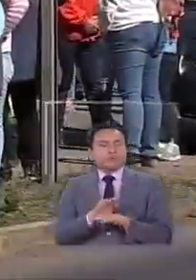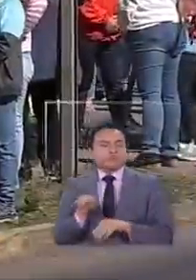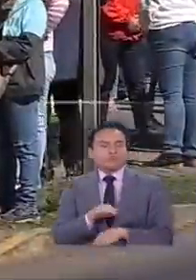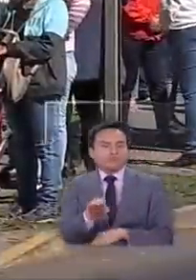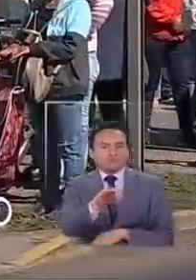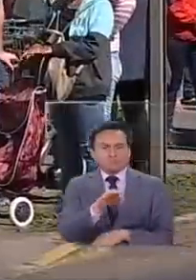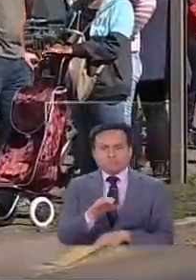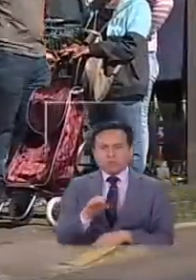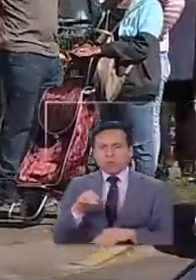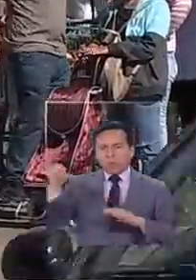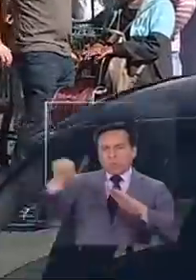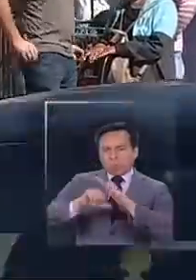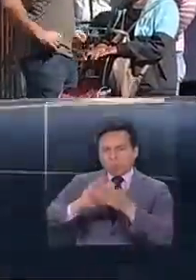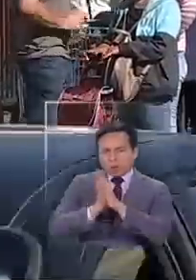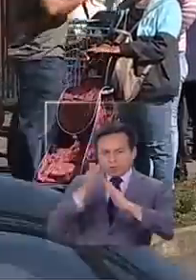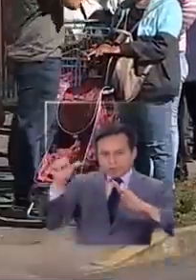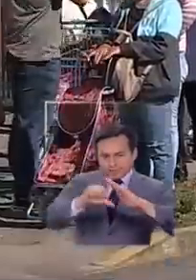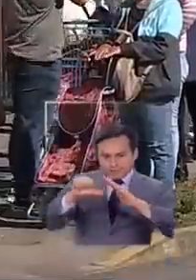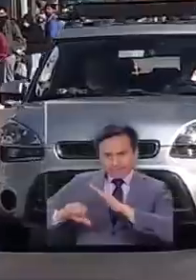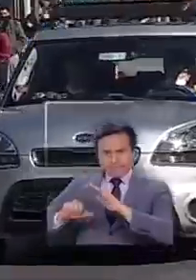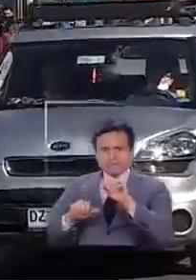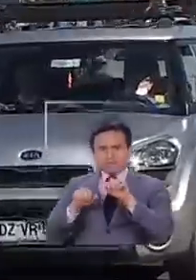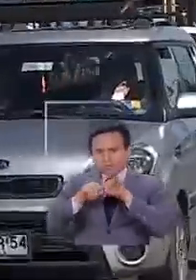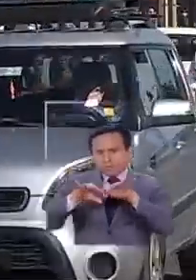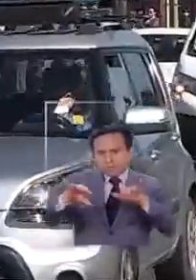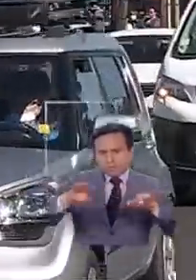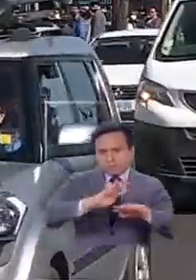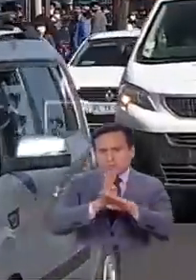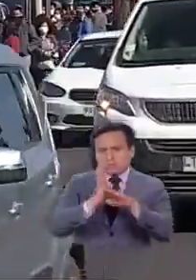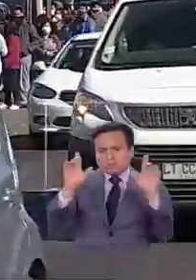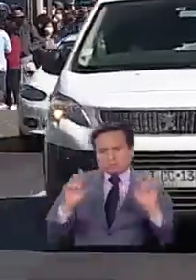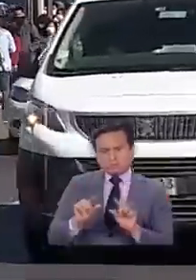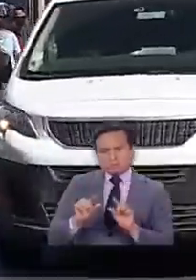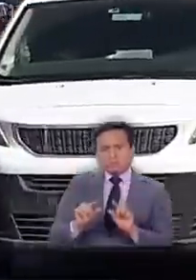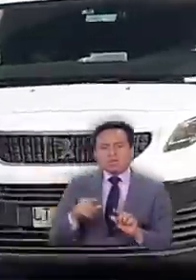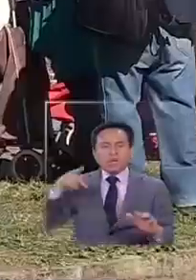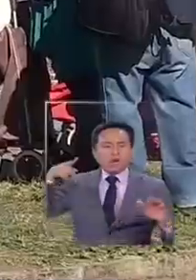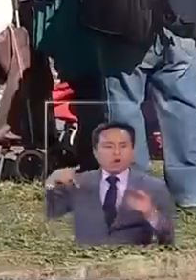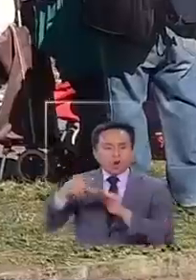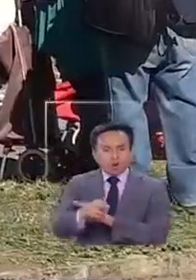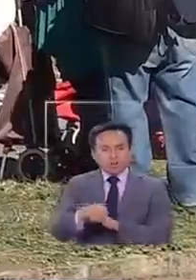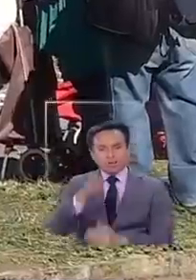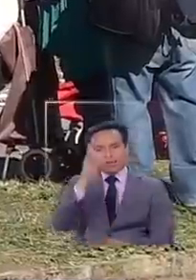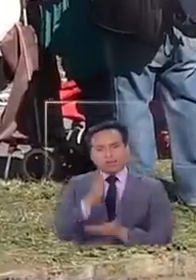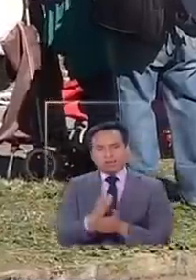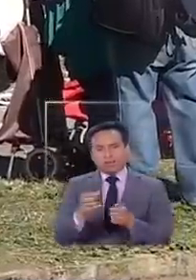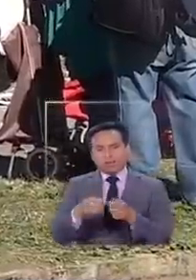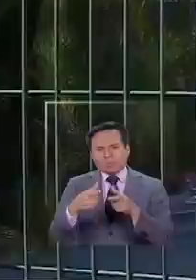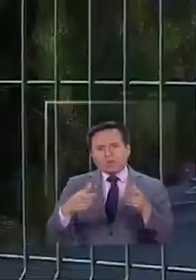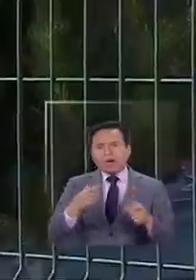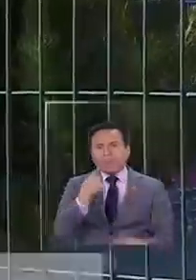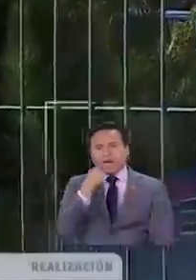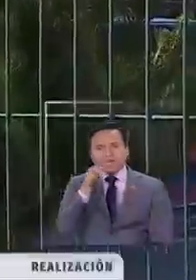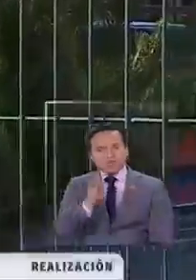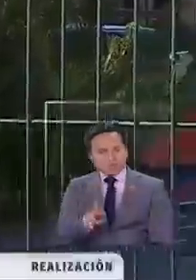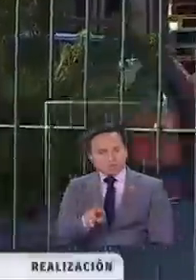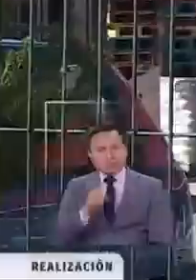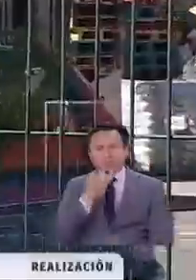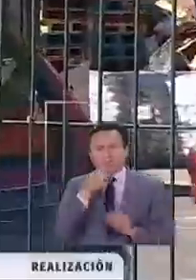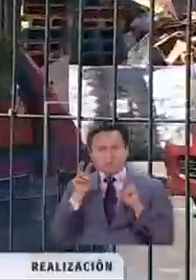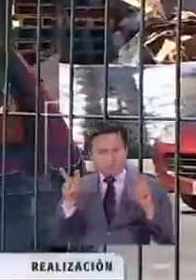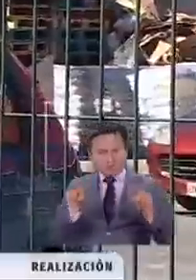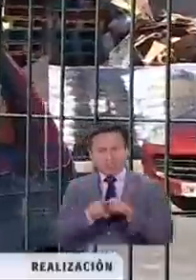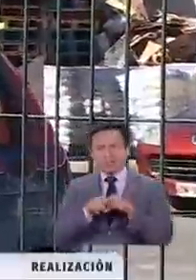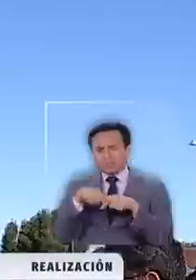Cuarentena cuyo objetivo es evitar que se siga propagando el virus y sobre todo ponerle un corte definitivo al brote de Boca Sur que porfiadamente